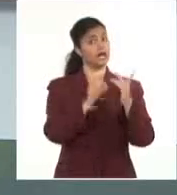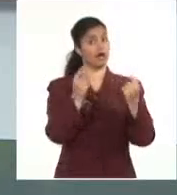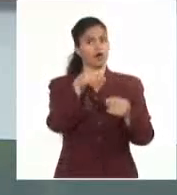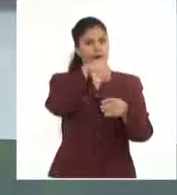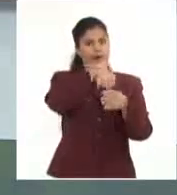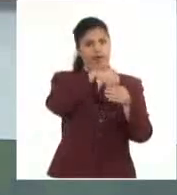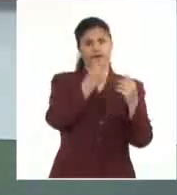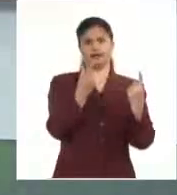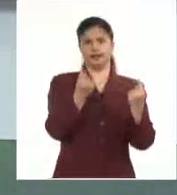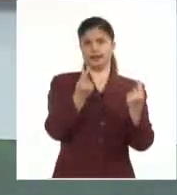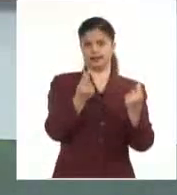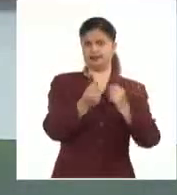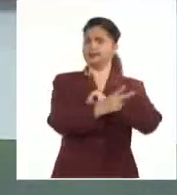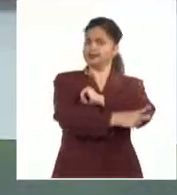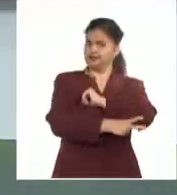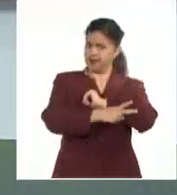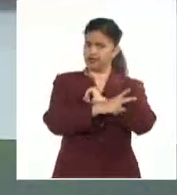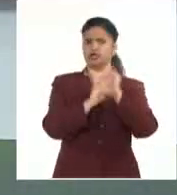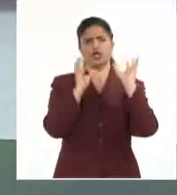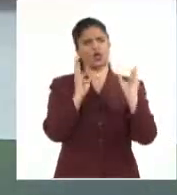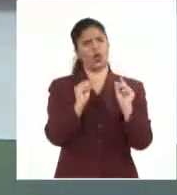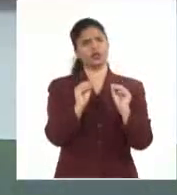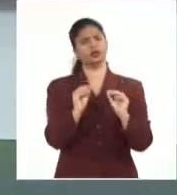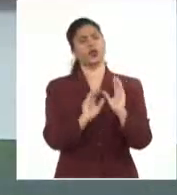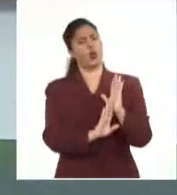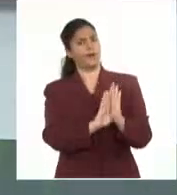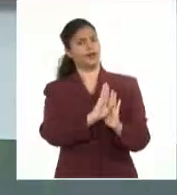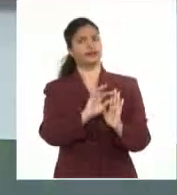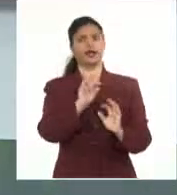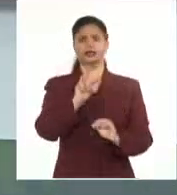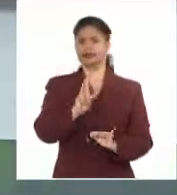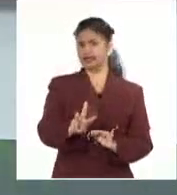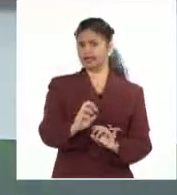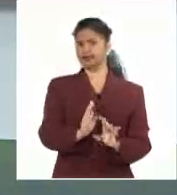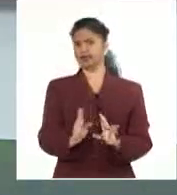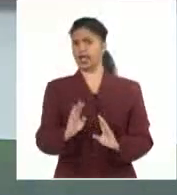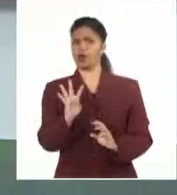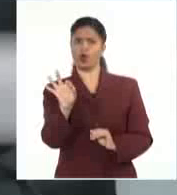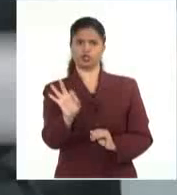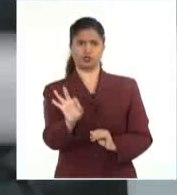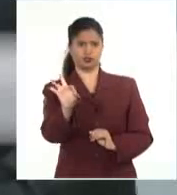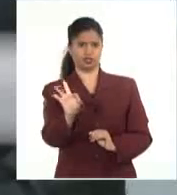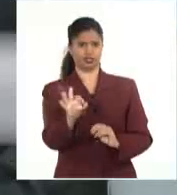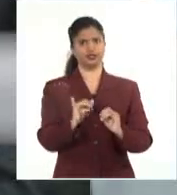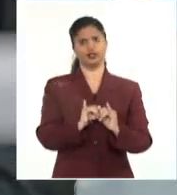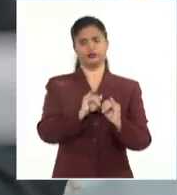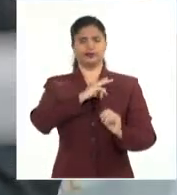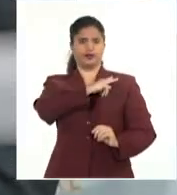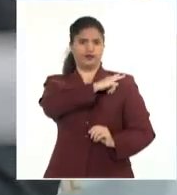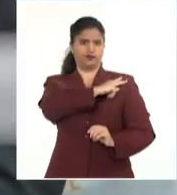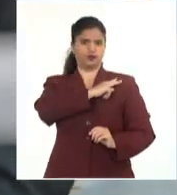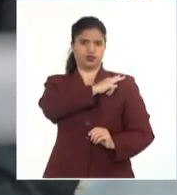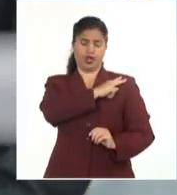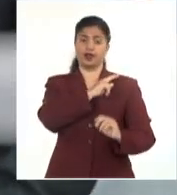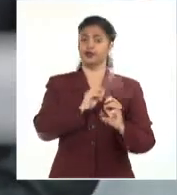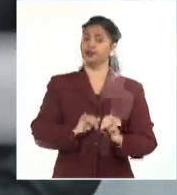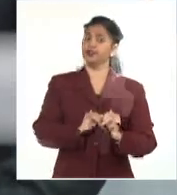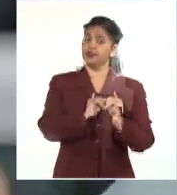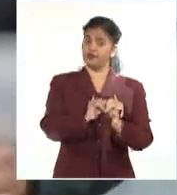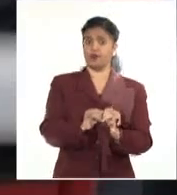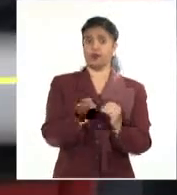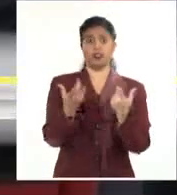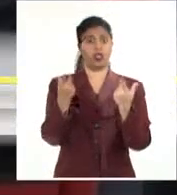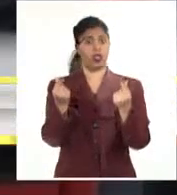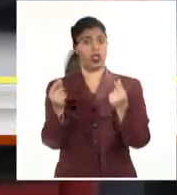Bruto entre 3 y 4% al cierre de 2023 según informaron autoridades. Un informe de la entidad financiera